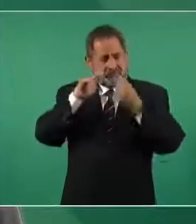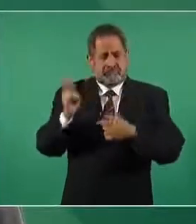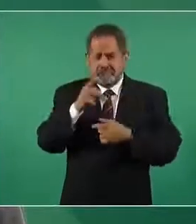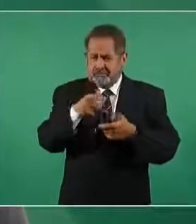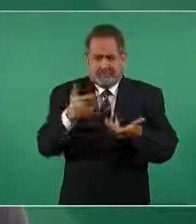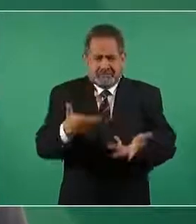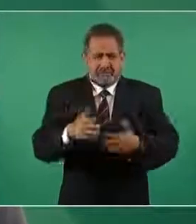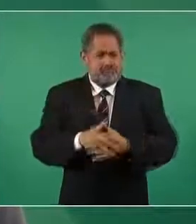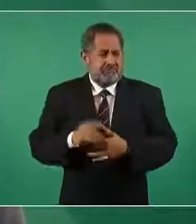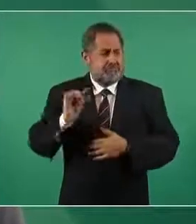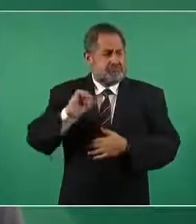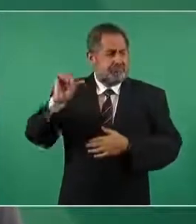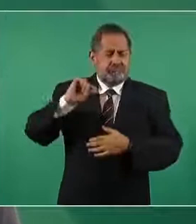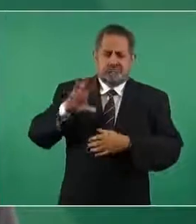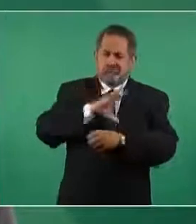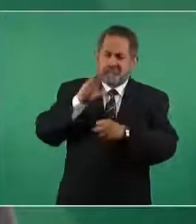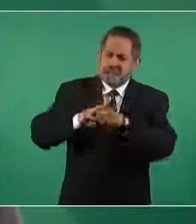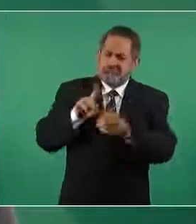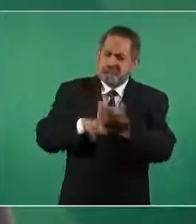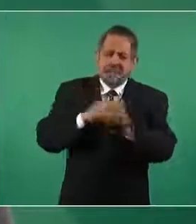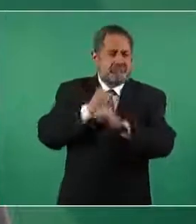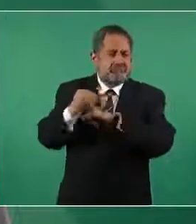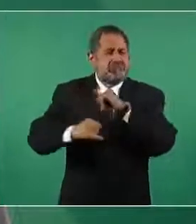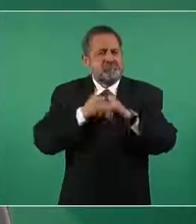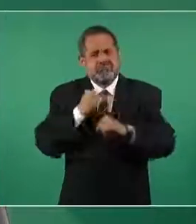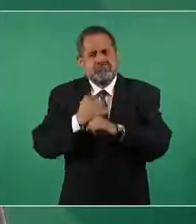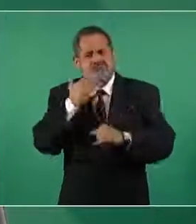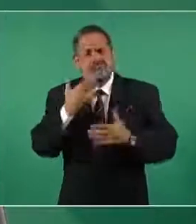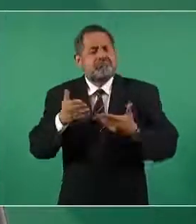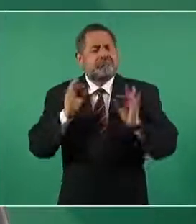un científico de renombre internacional